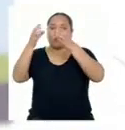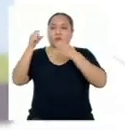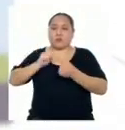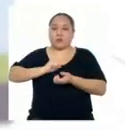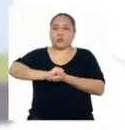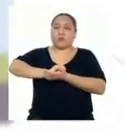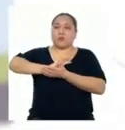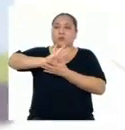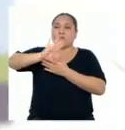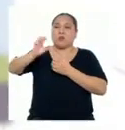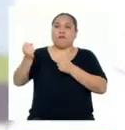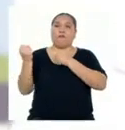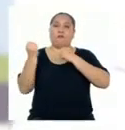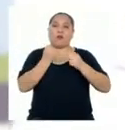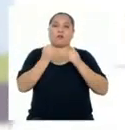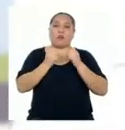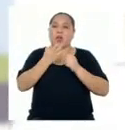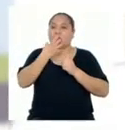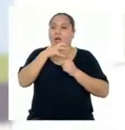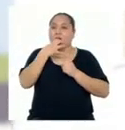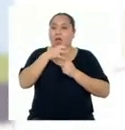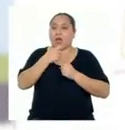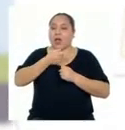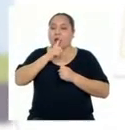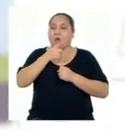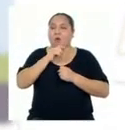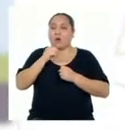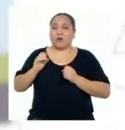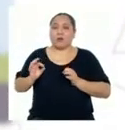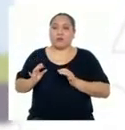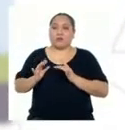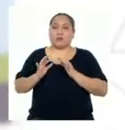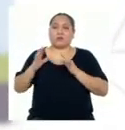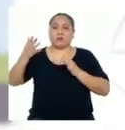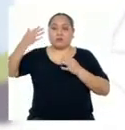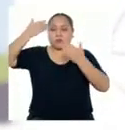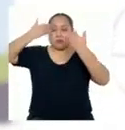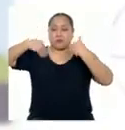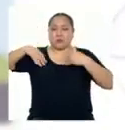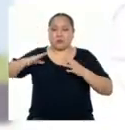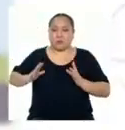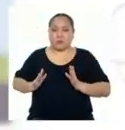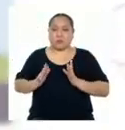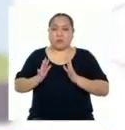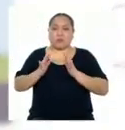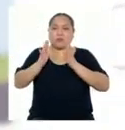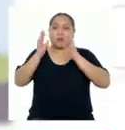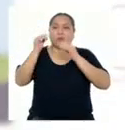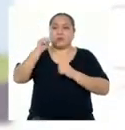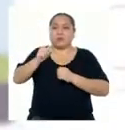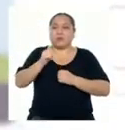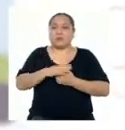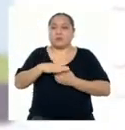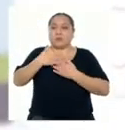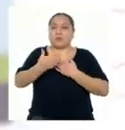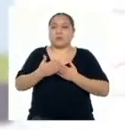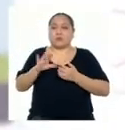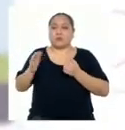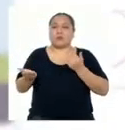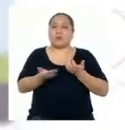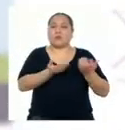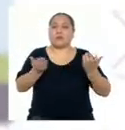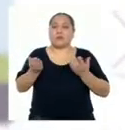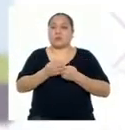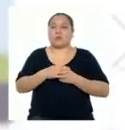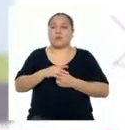liberando una gran cantidad de energía que caliente el agua de refrigeración que circula por un circuito a gran presión, que luego es llevado a un